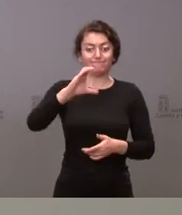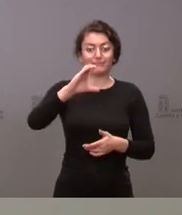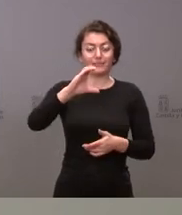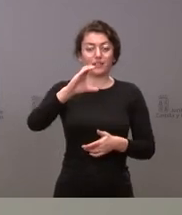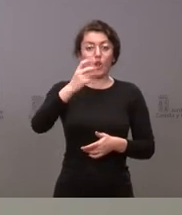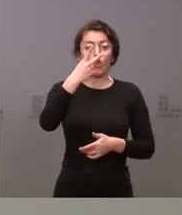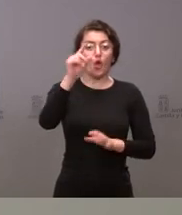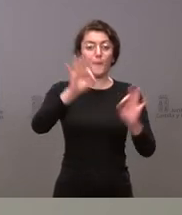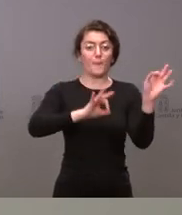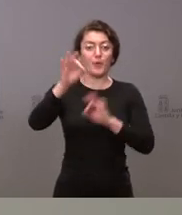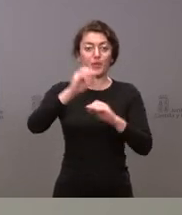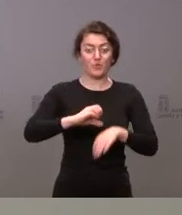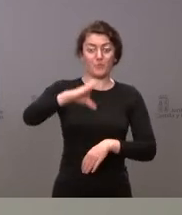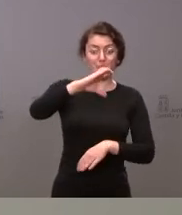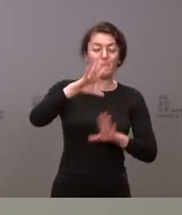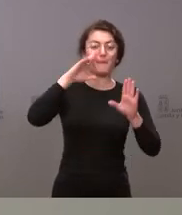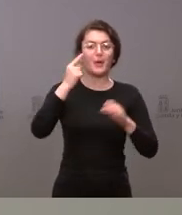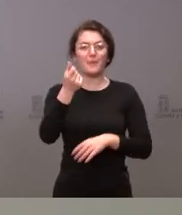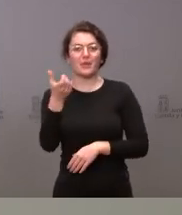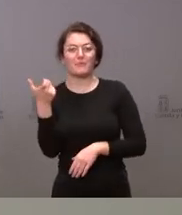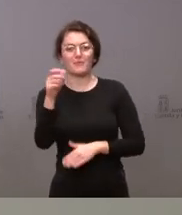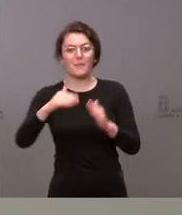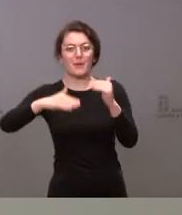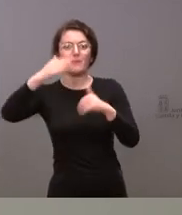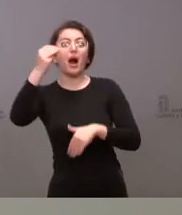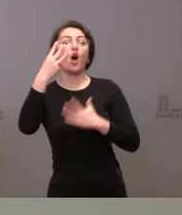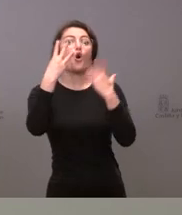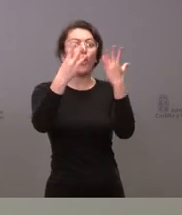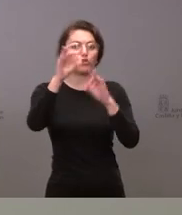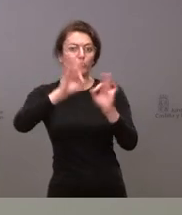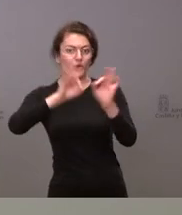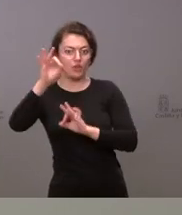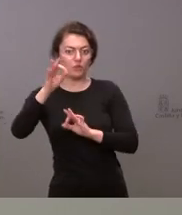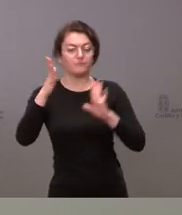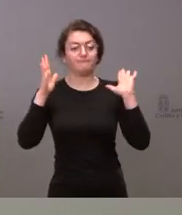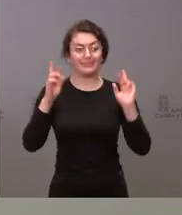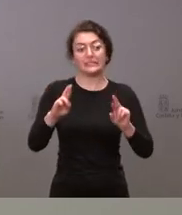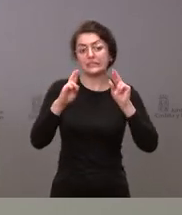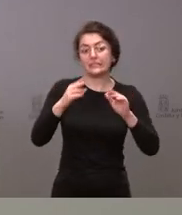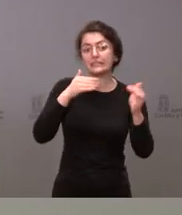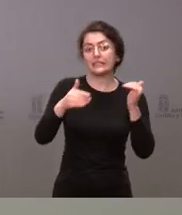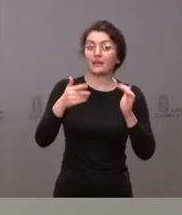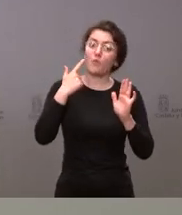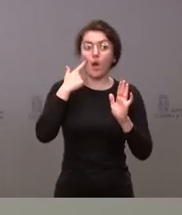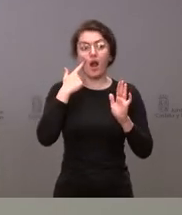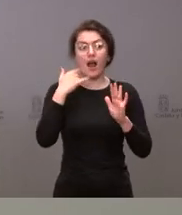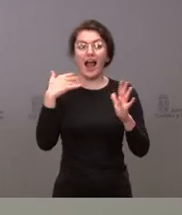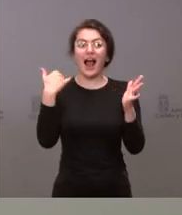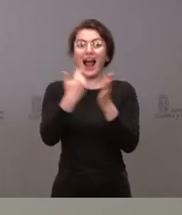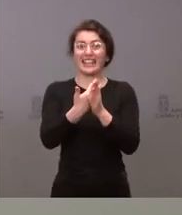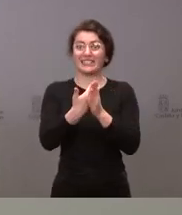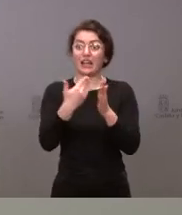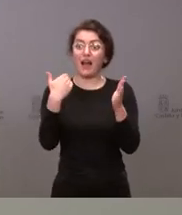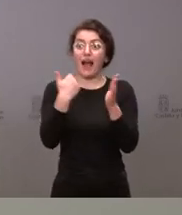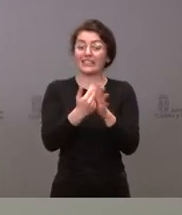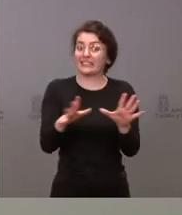y la inflación estalla en el 8% y las expectativas es que podamos llegar a los dos dígitos en